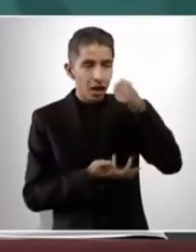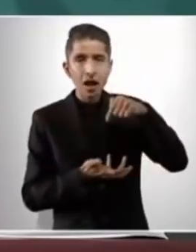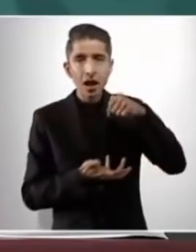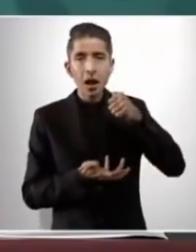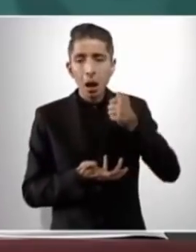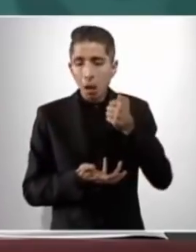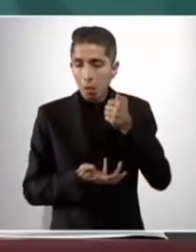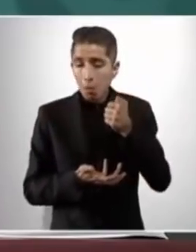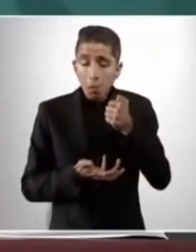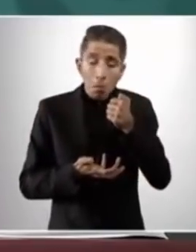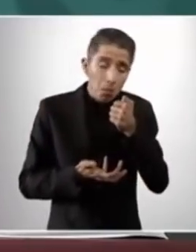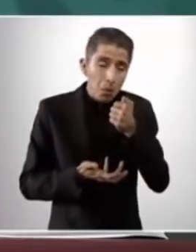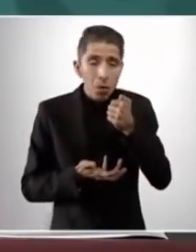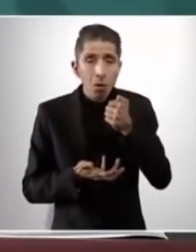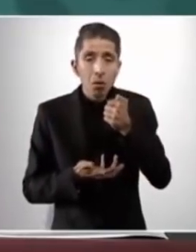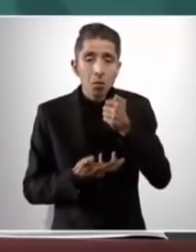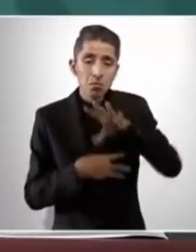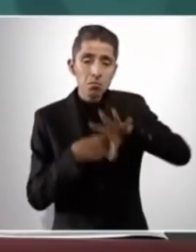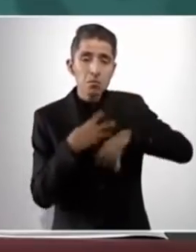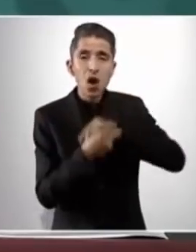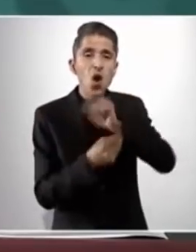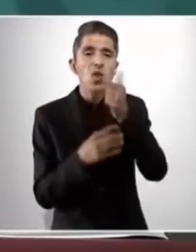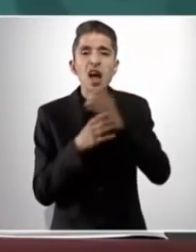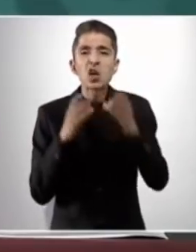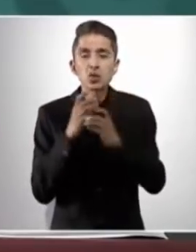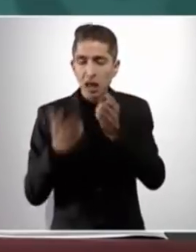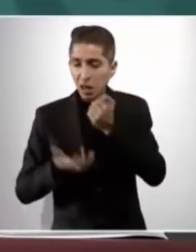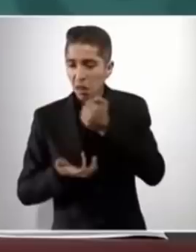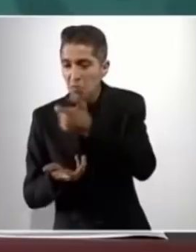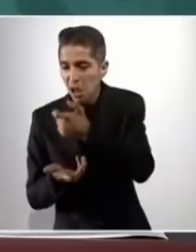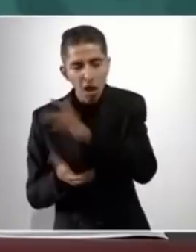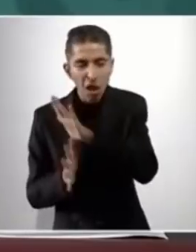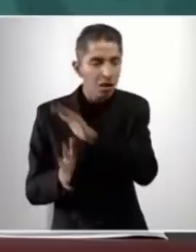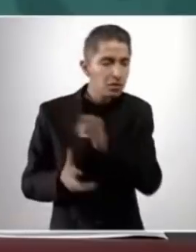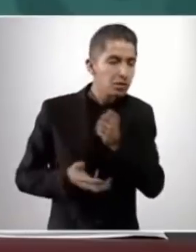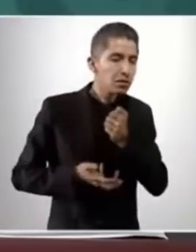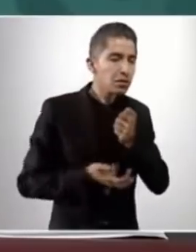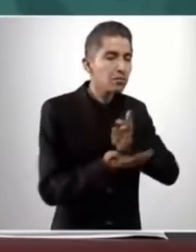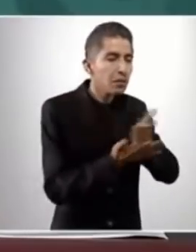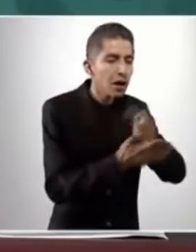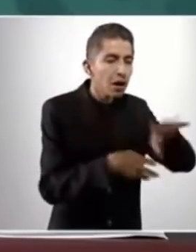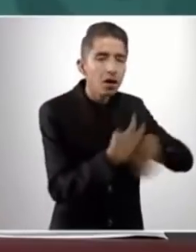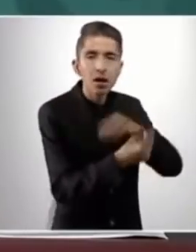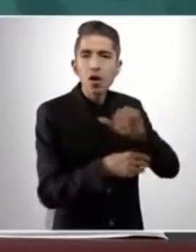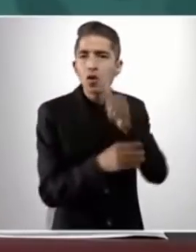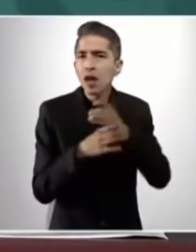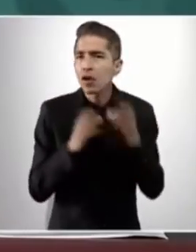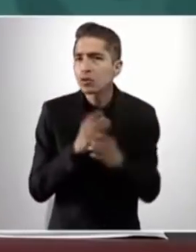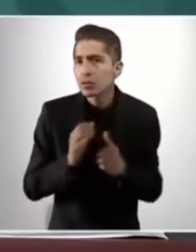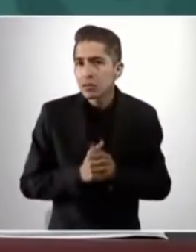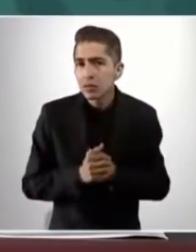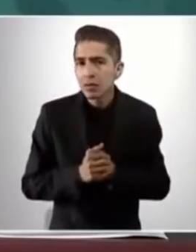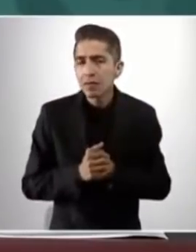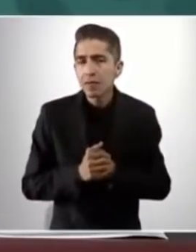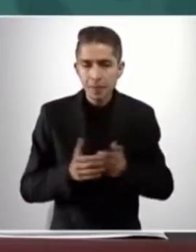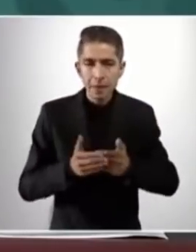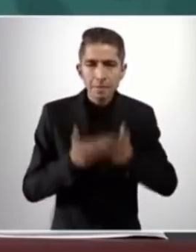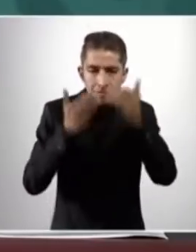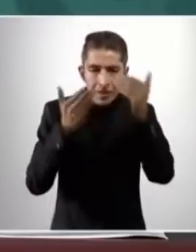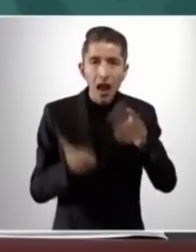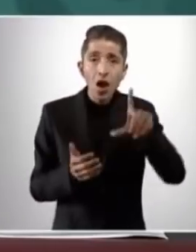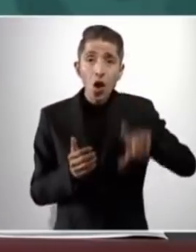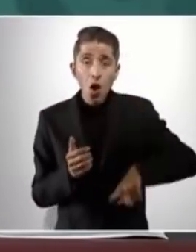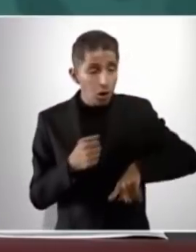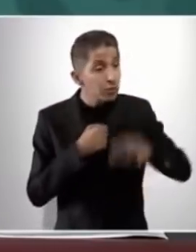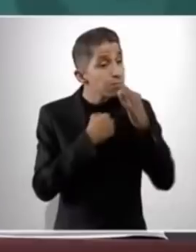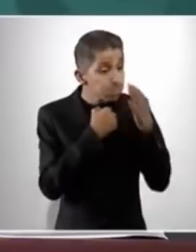se utilizaba en otras cosas. Tan es así que ahora el gobernador nos informa